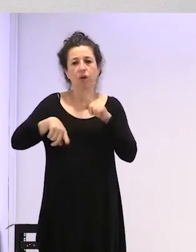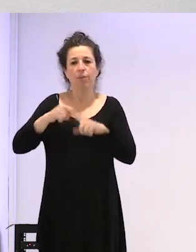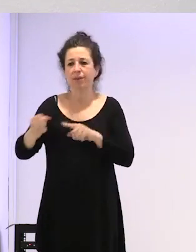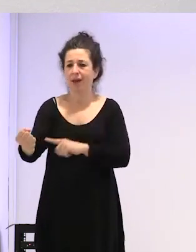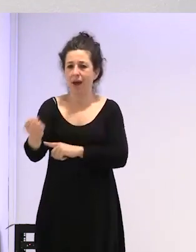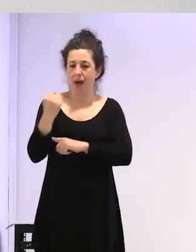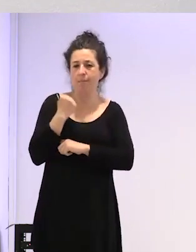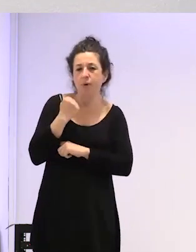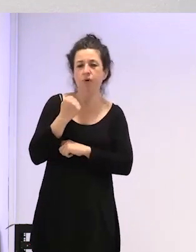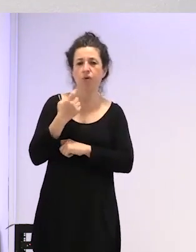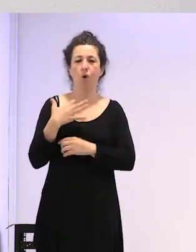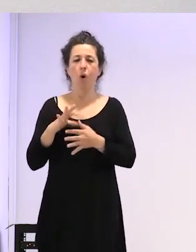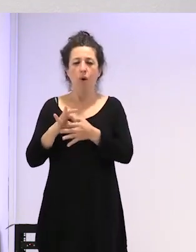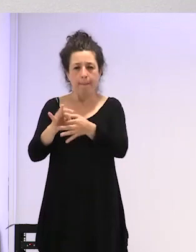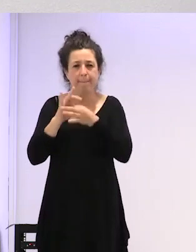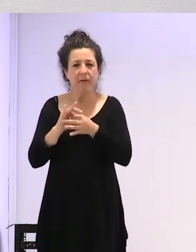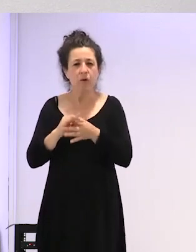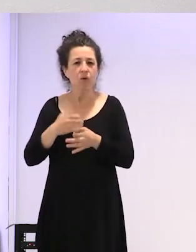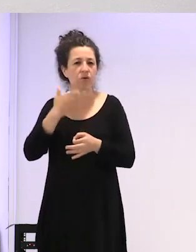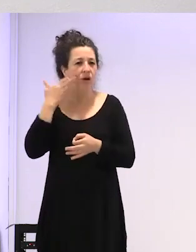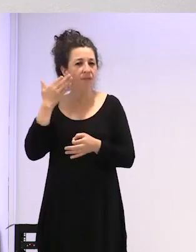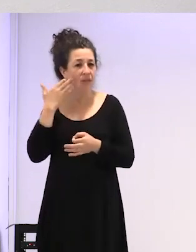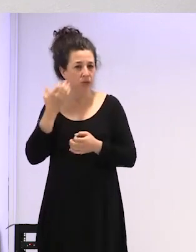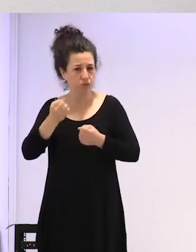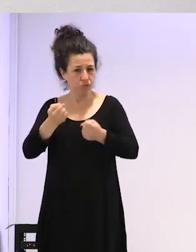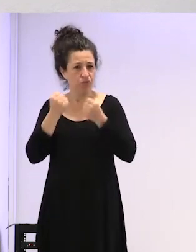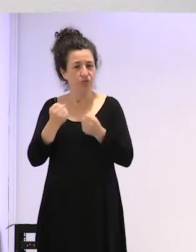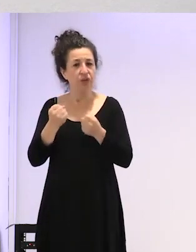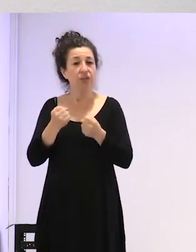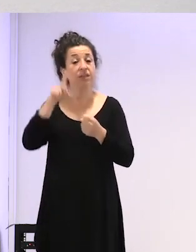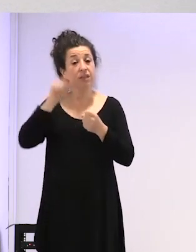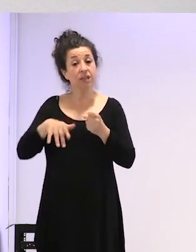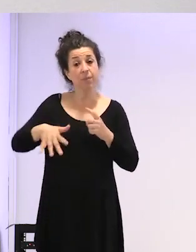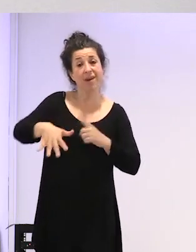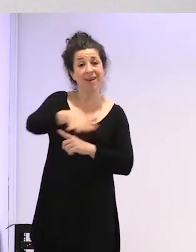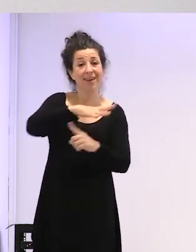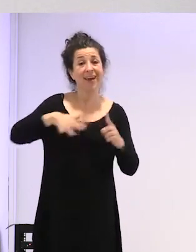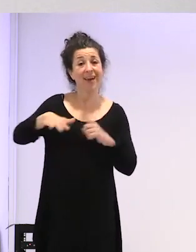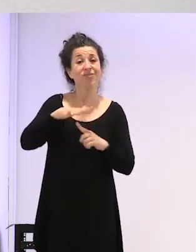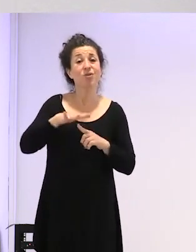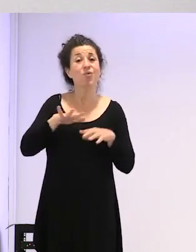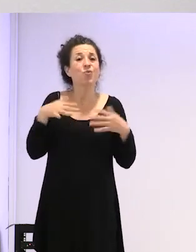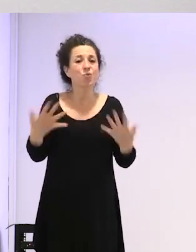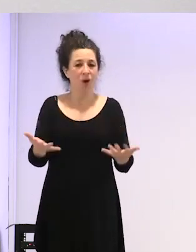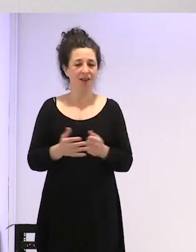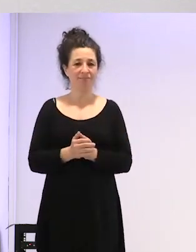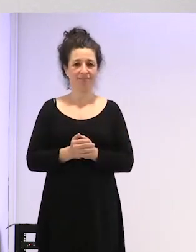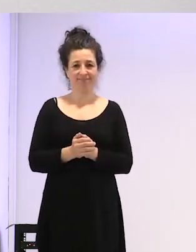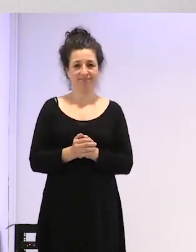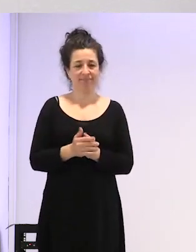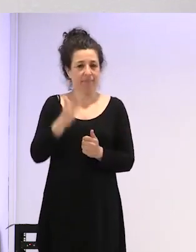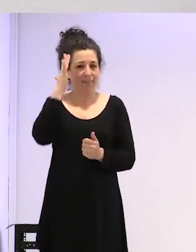tengas vínculos afectivos potentes y también del entorno en el que te mueves. No es lo mismo